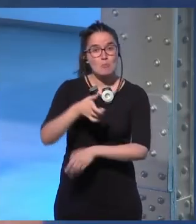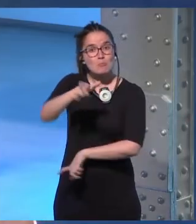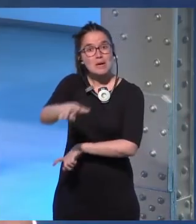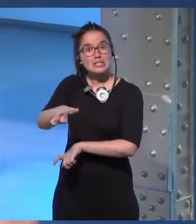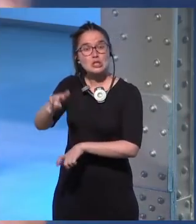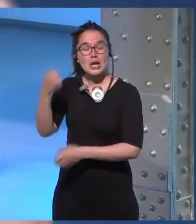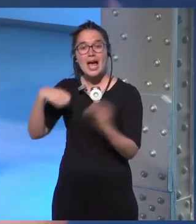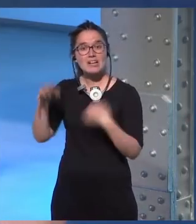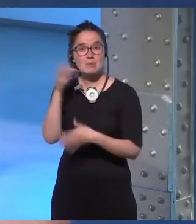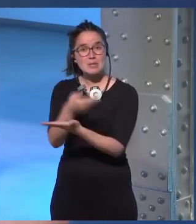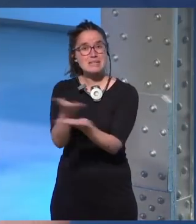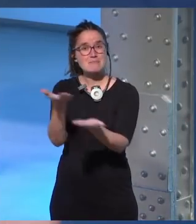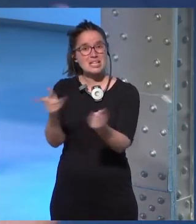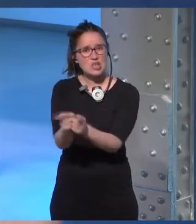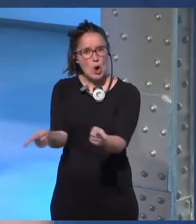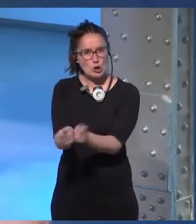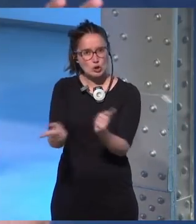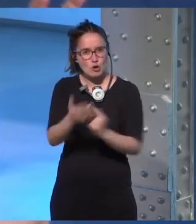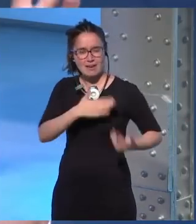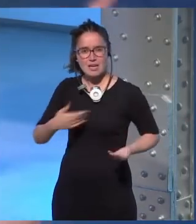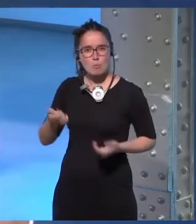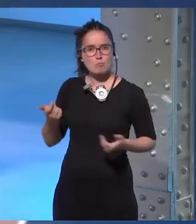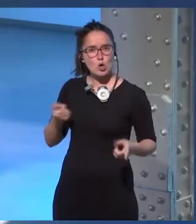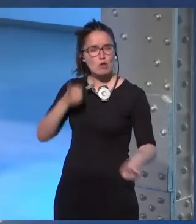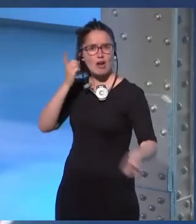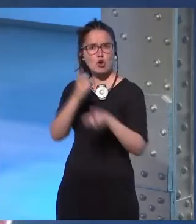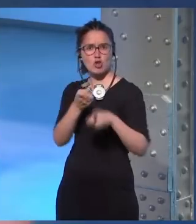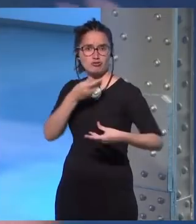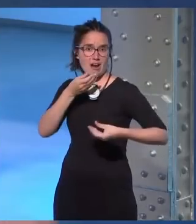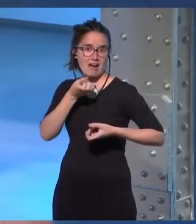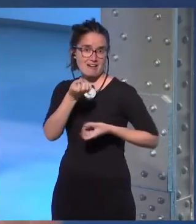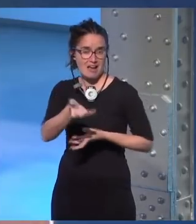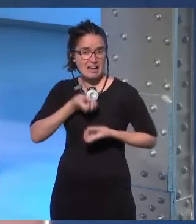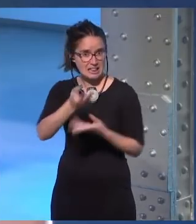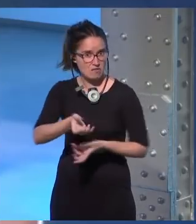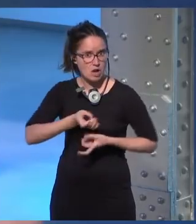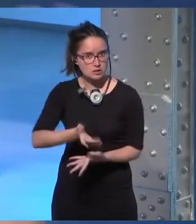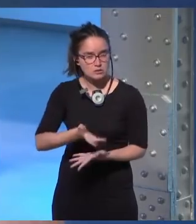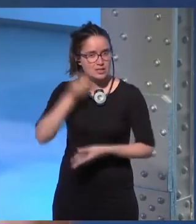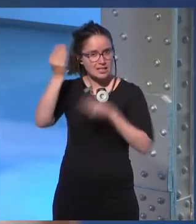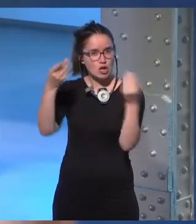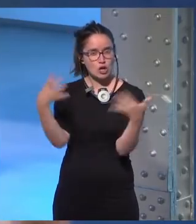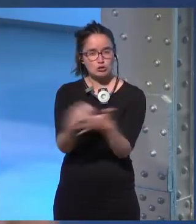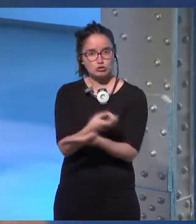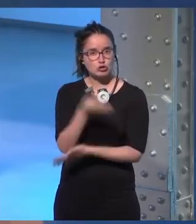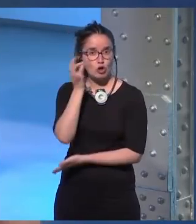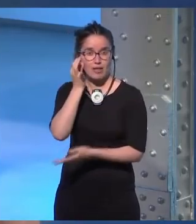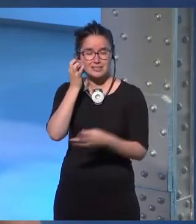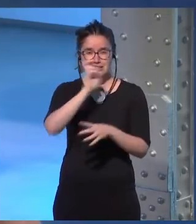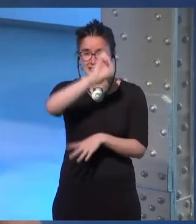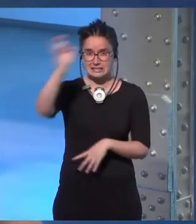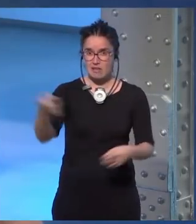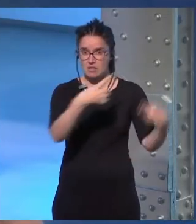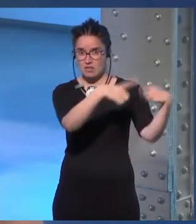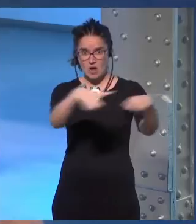femeninos. Y yo quería crear una especie de contranarrativa. Creo que todas somos distintas